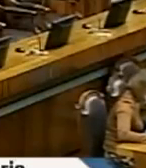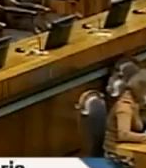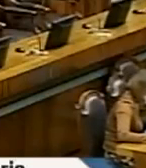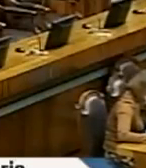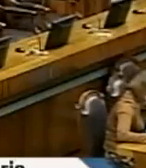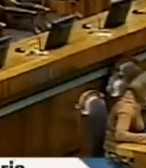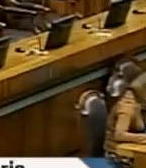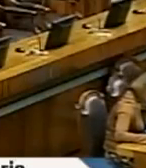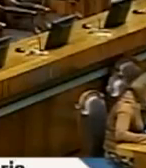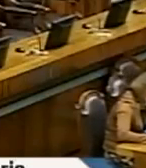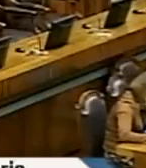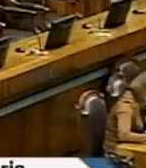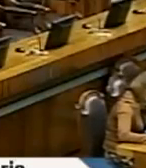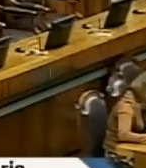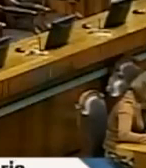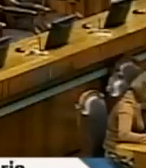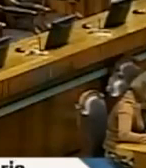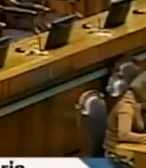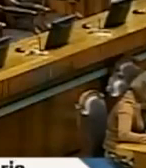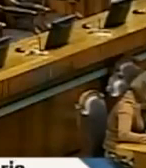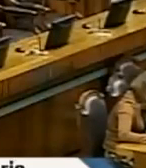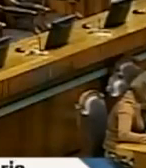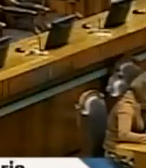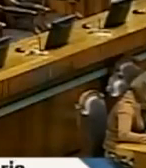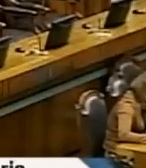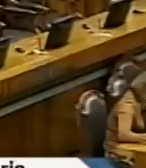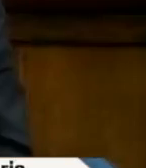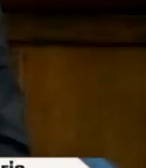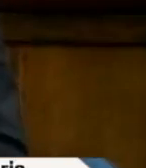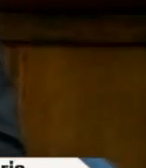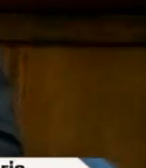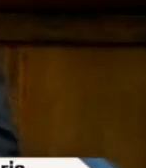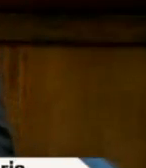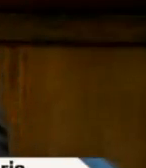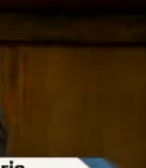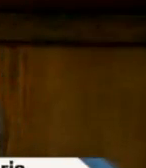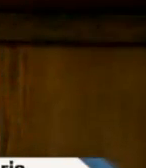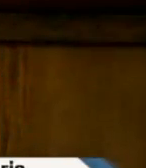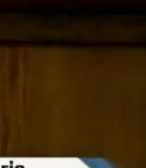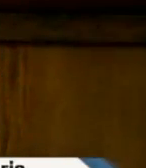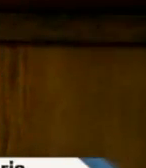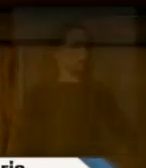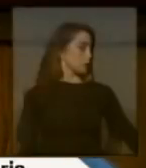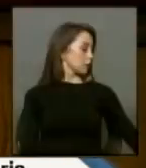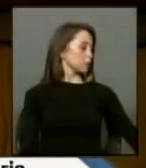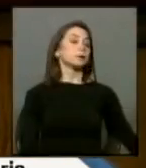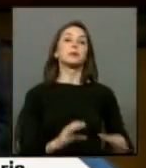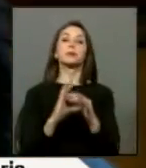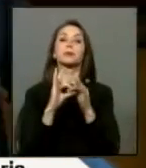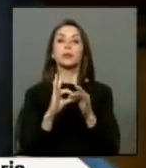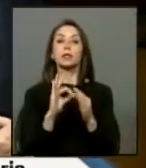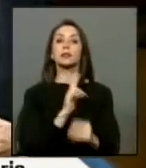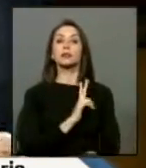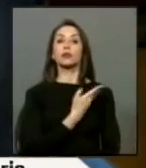Tiene la palabra el diputado señor Jaramillo. Gracias señor presidente. presidente,